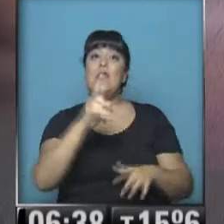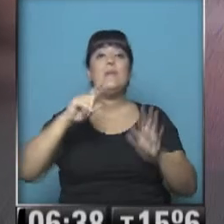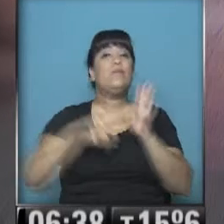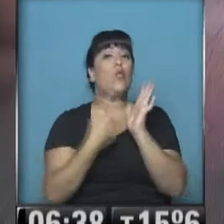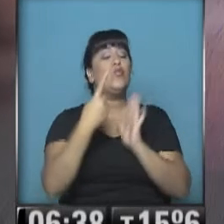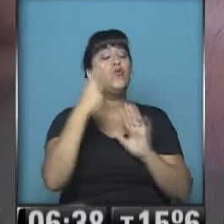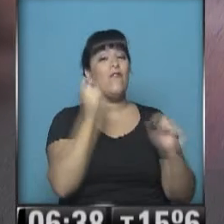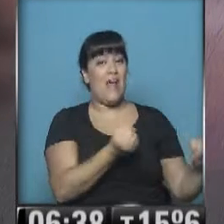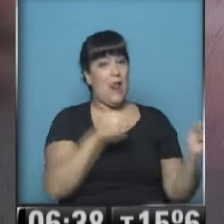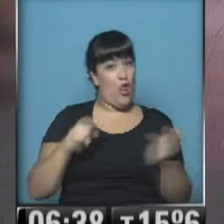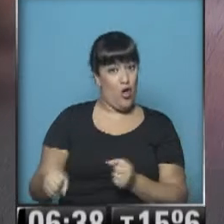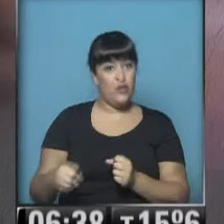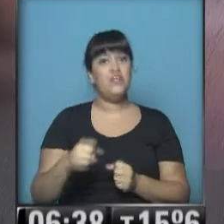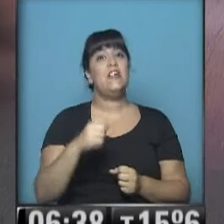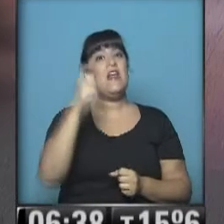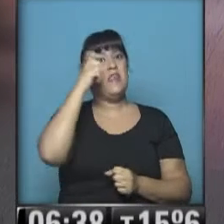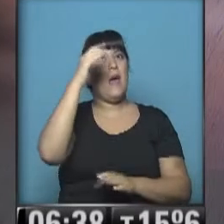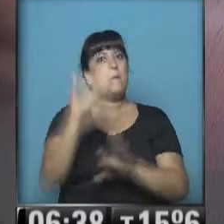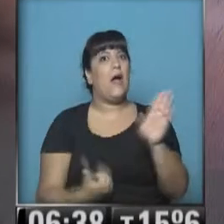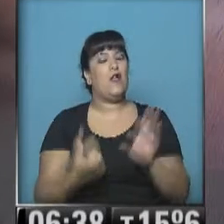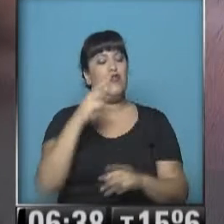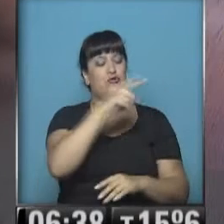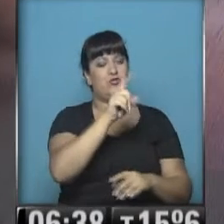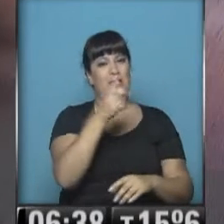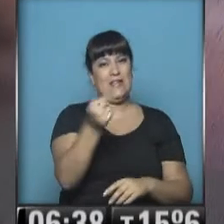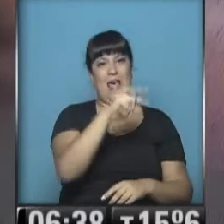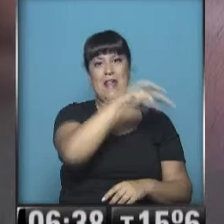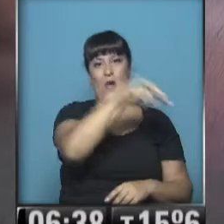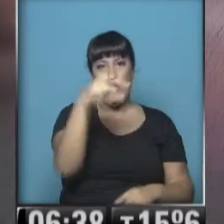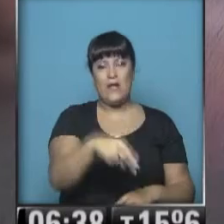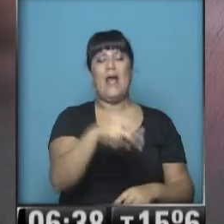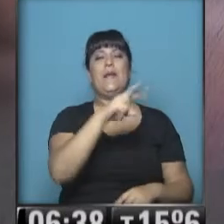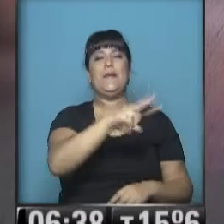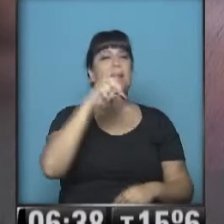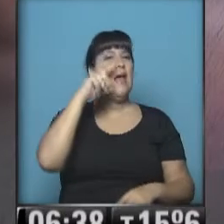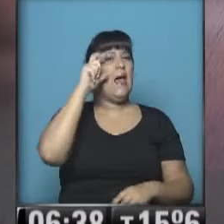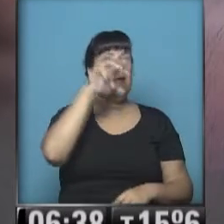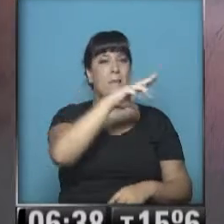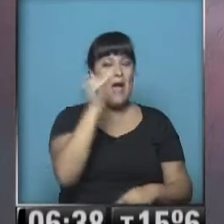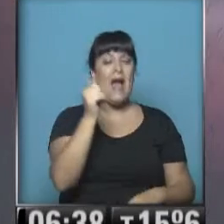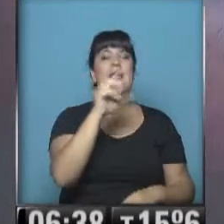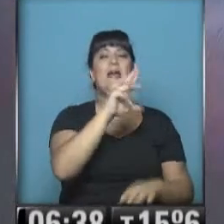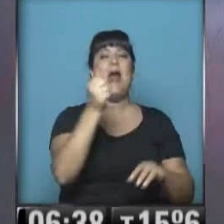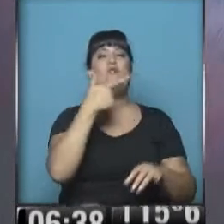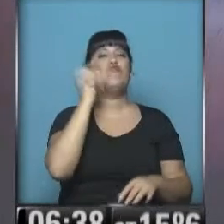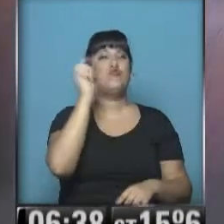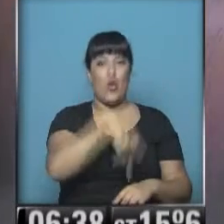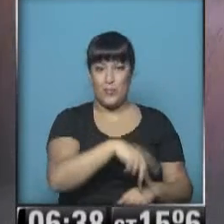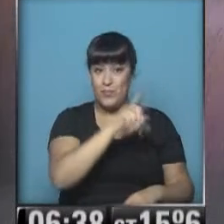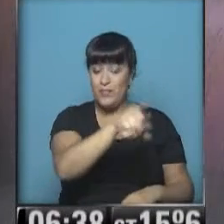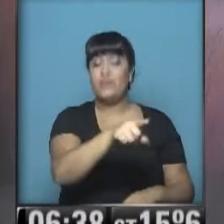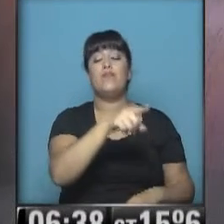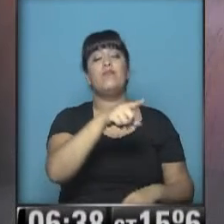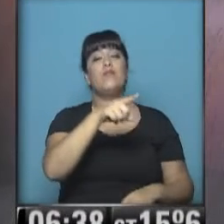Bariloche, diez grados menos que Neuquén, Viedma y Rauson. Y en Cuyo, algo